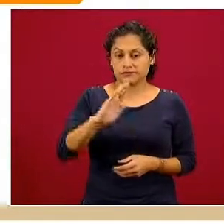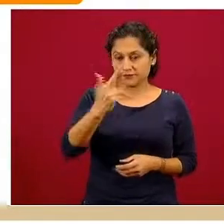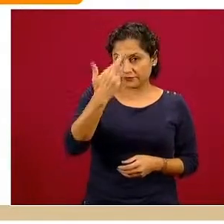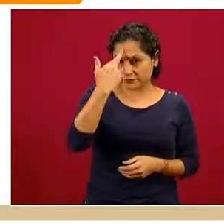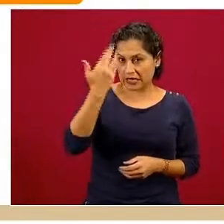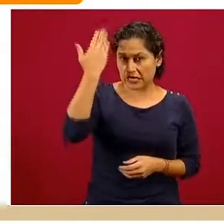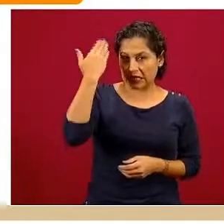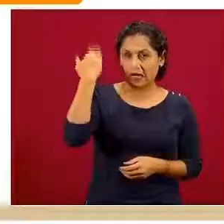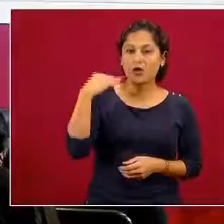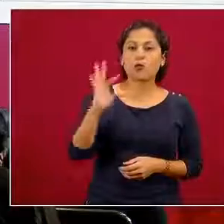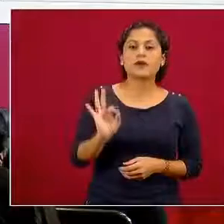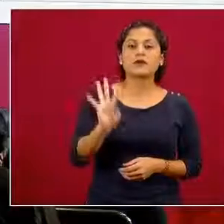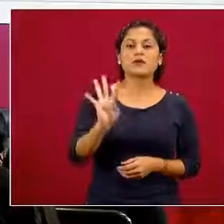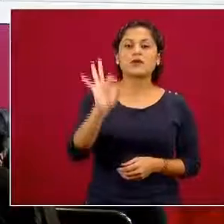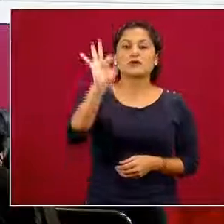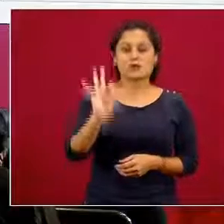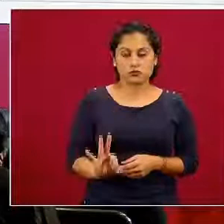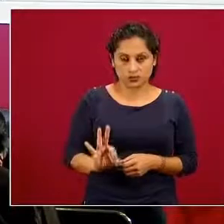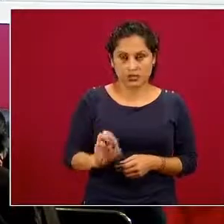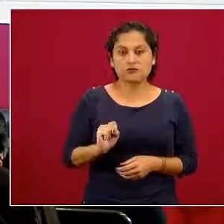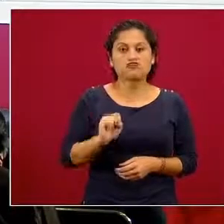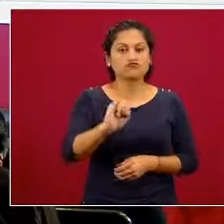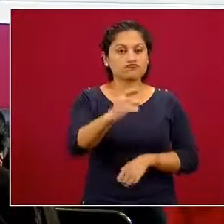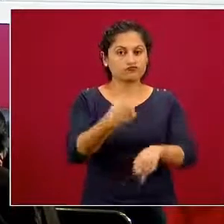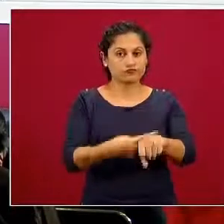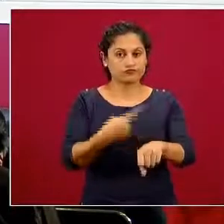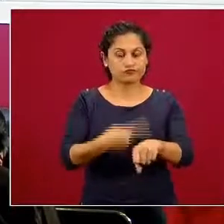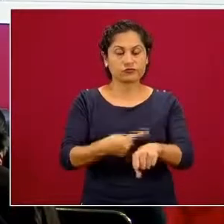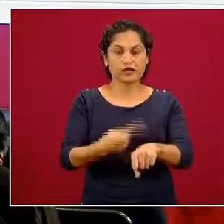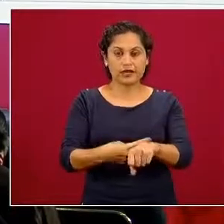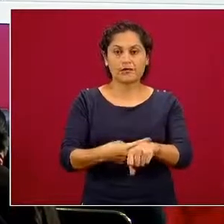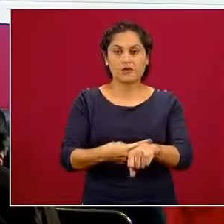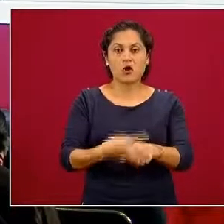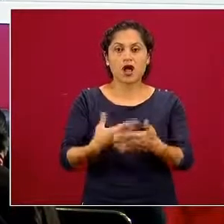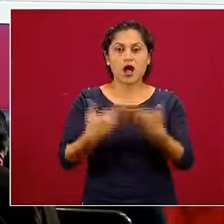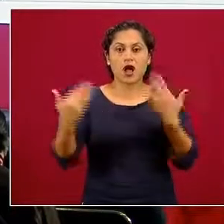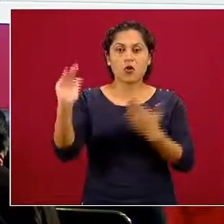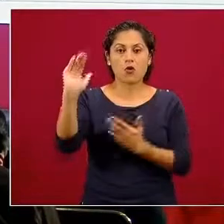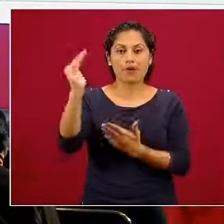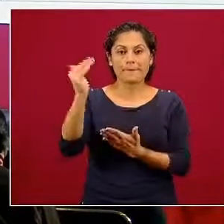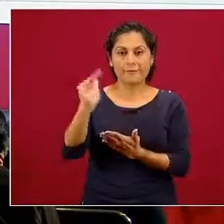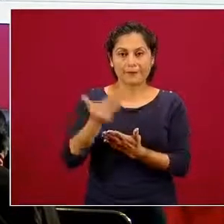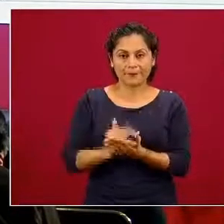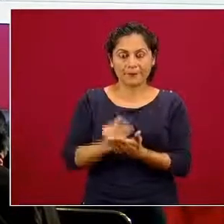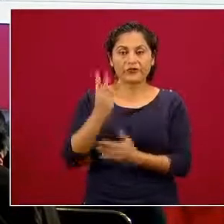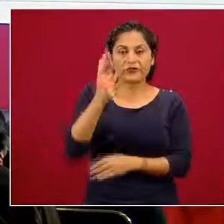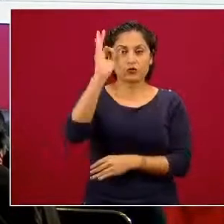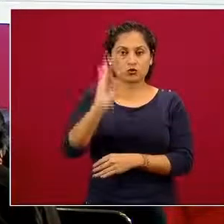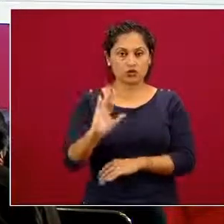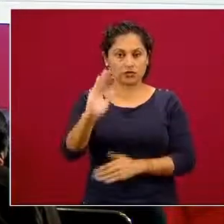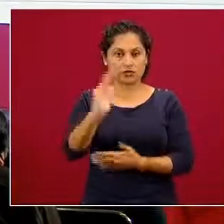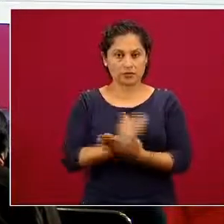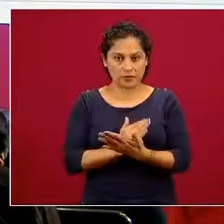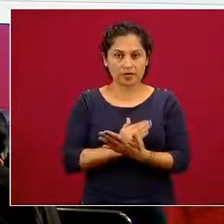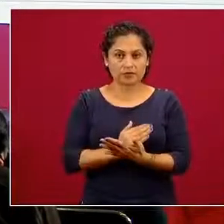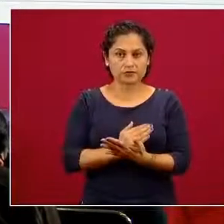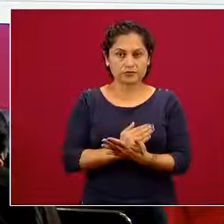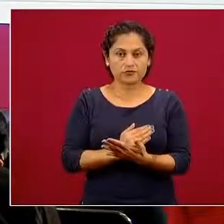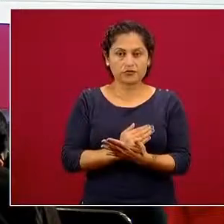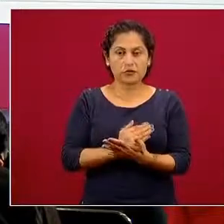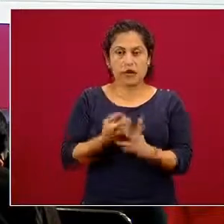44% en la positividad. Y esto entonces mantiene esa tendencia descendente que vemos desde la semana